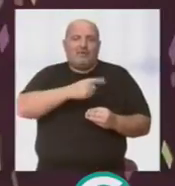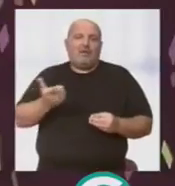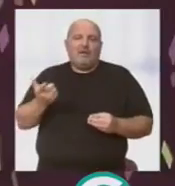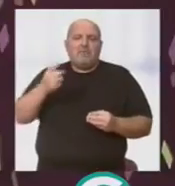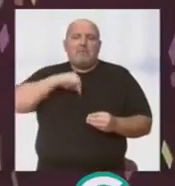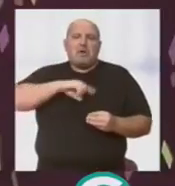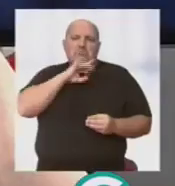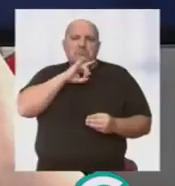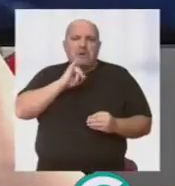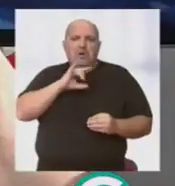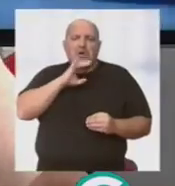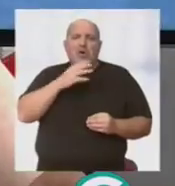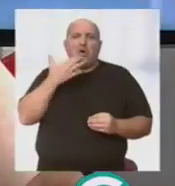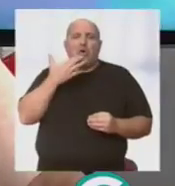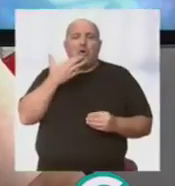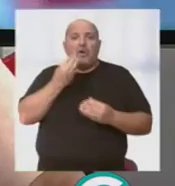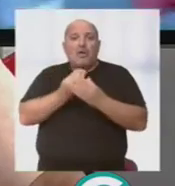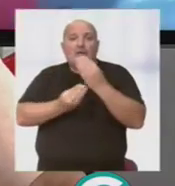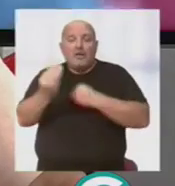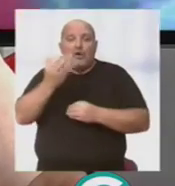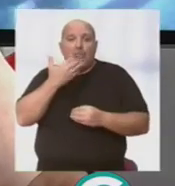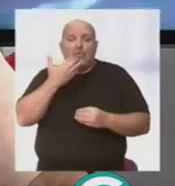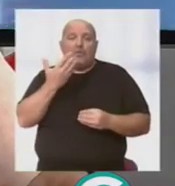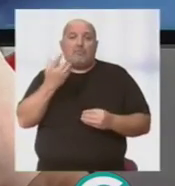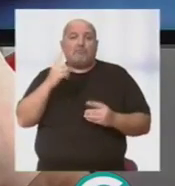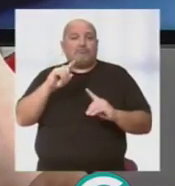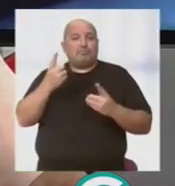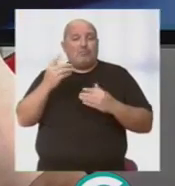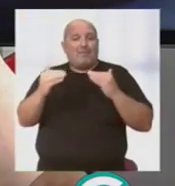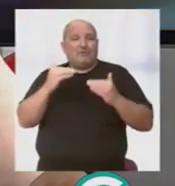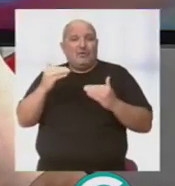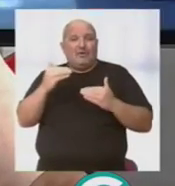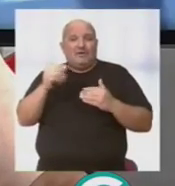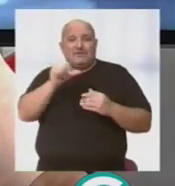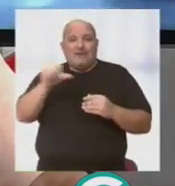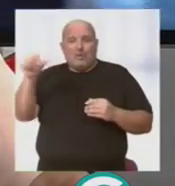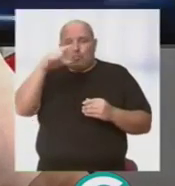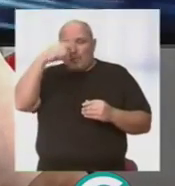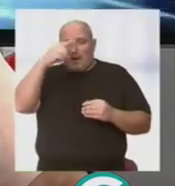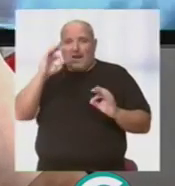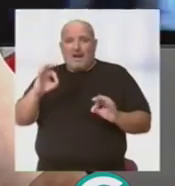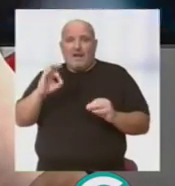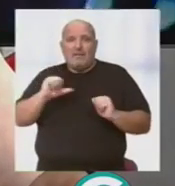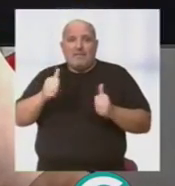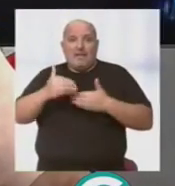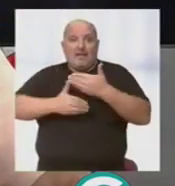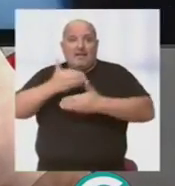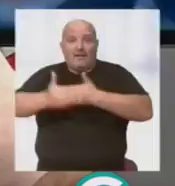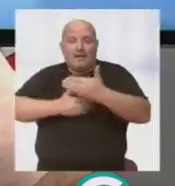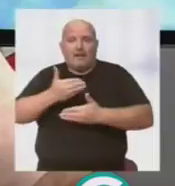estamos muy satisfechos. ¿Cómo se nace todo esto? En un principio, cuando las semanas culturales empezaron,